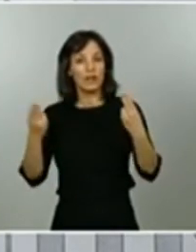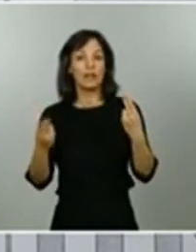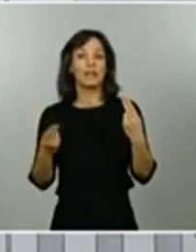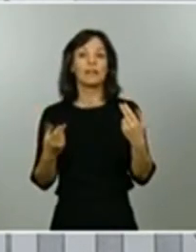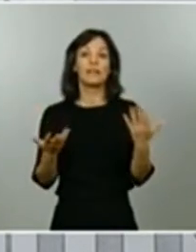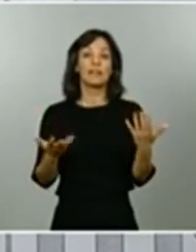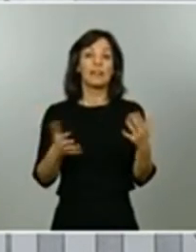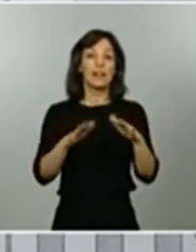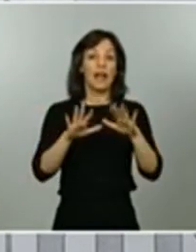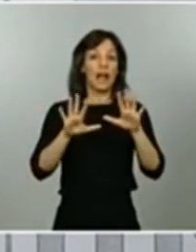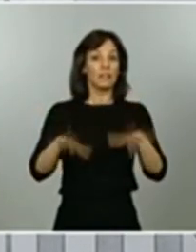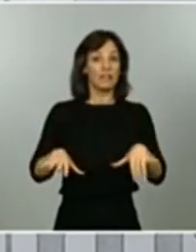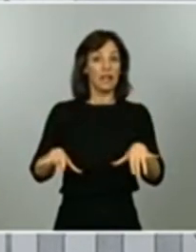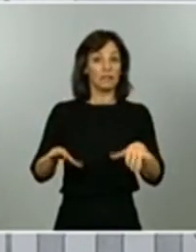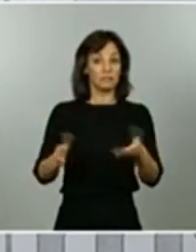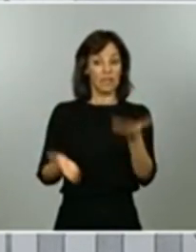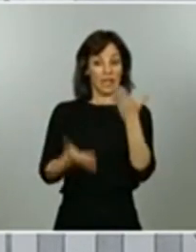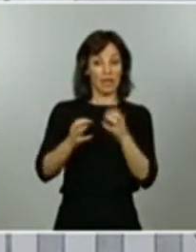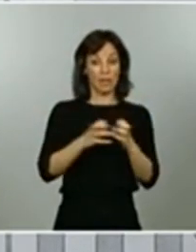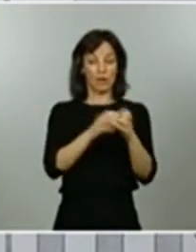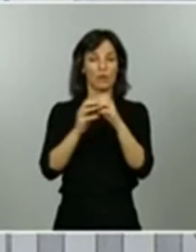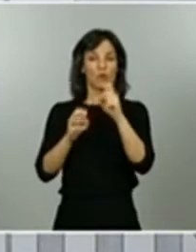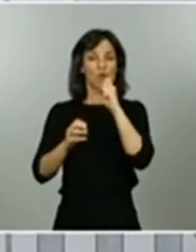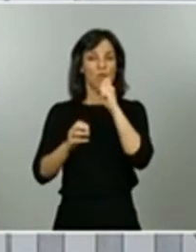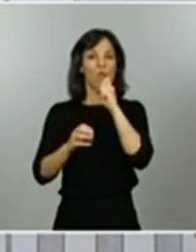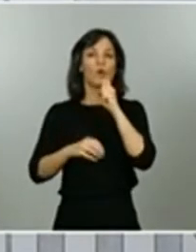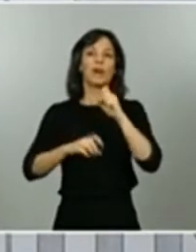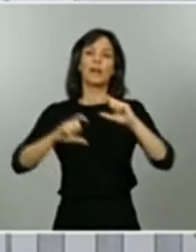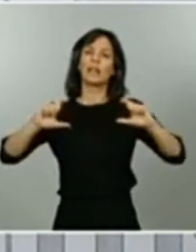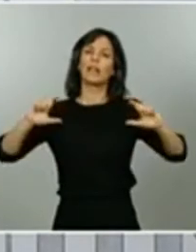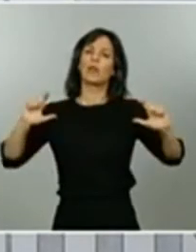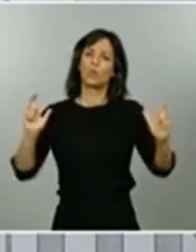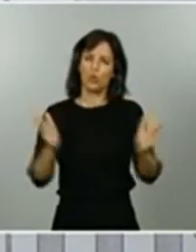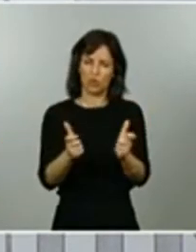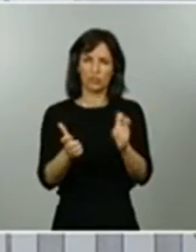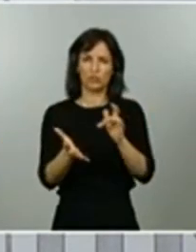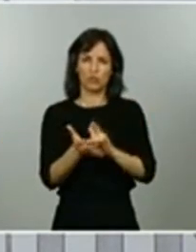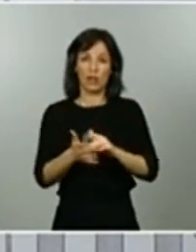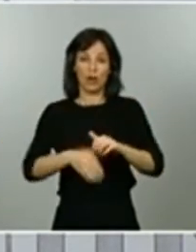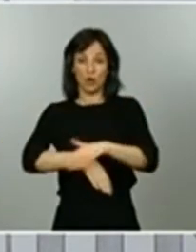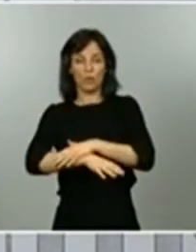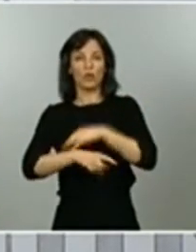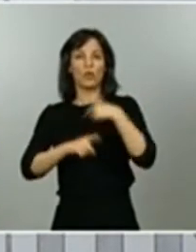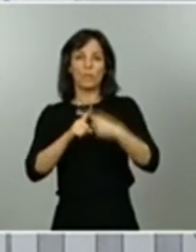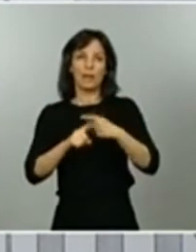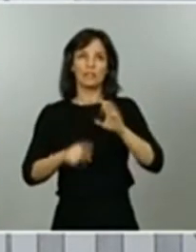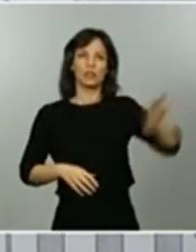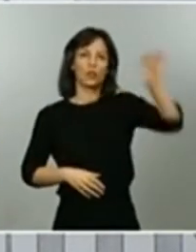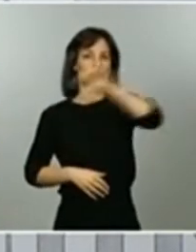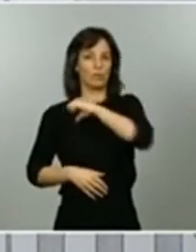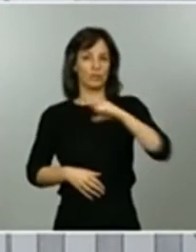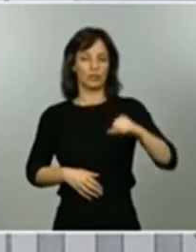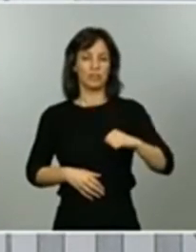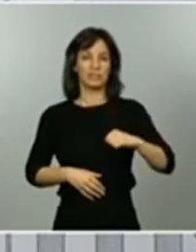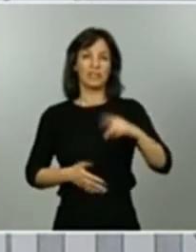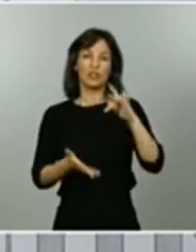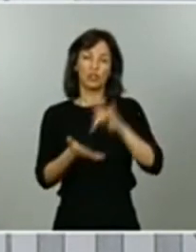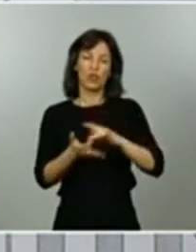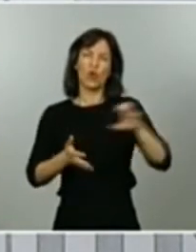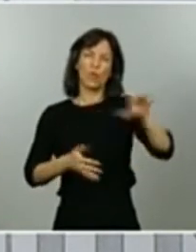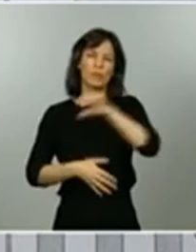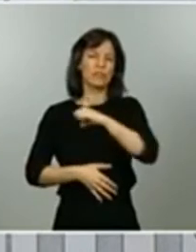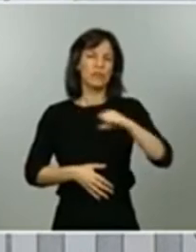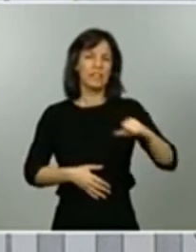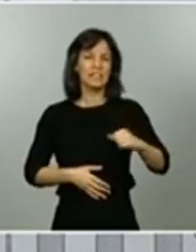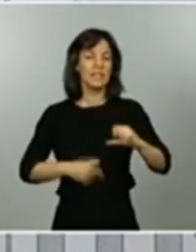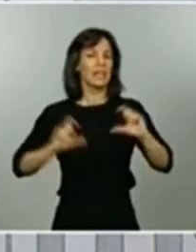evaluadas en reuniones bilaterales. Hemos celebrado 19 reuniones bilaterales con todas las comunidades autónomas y con las